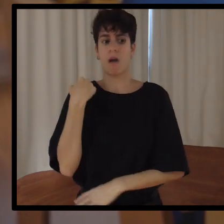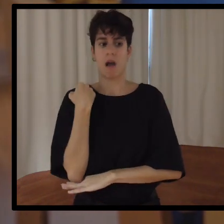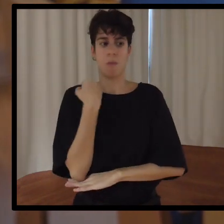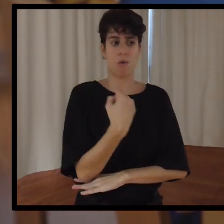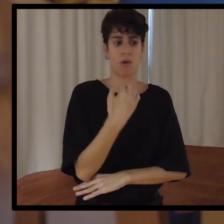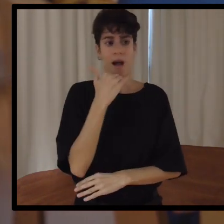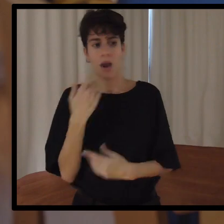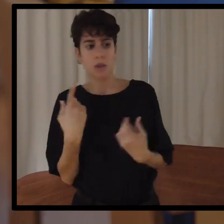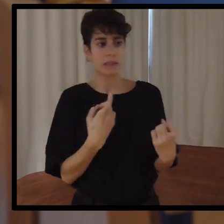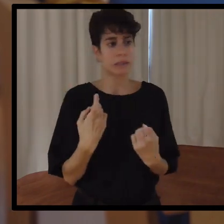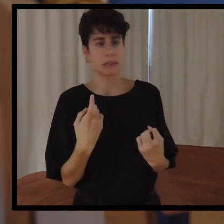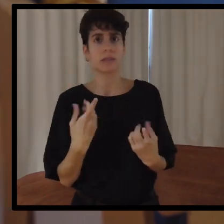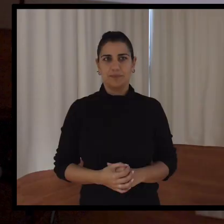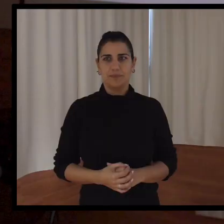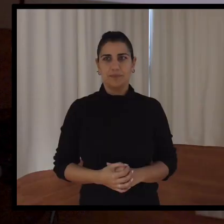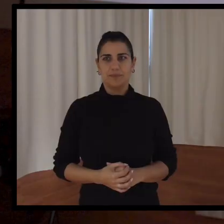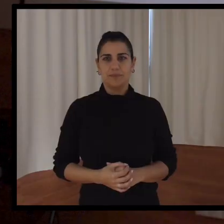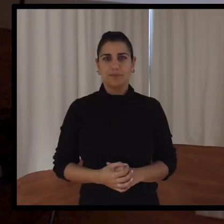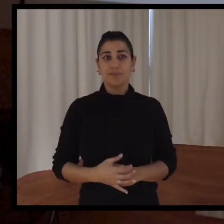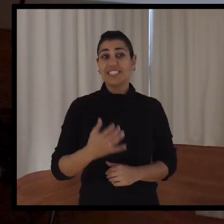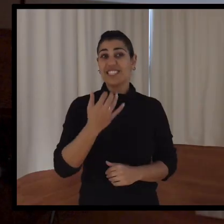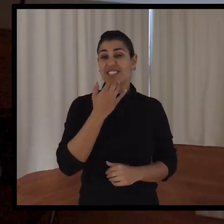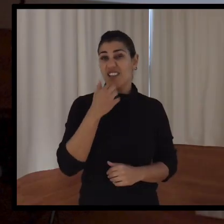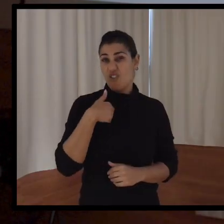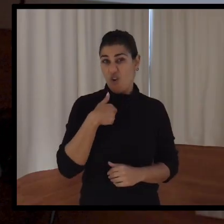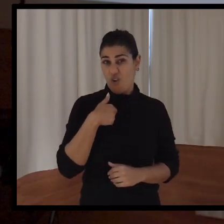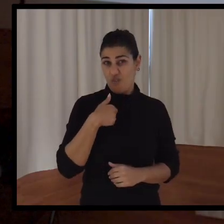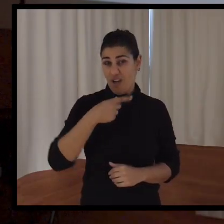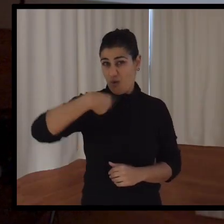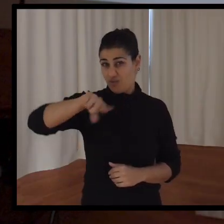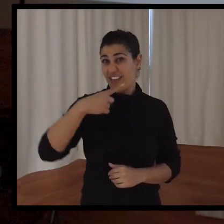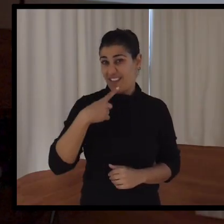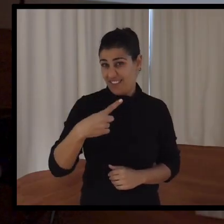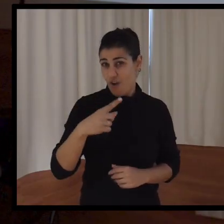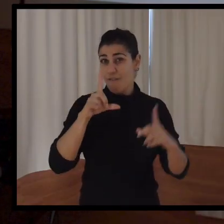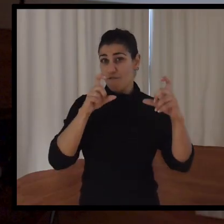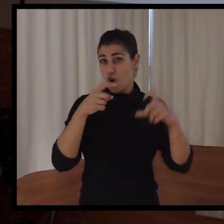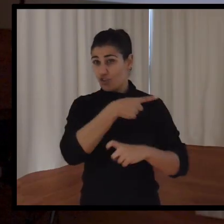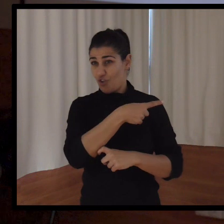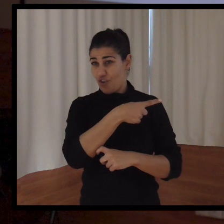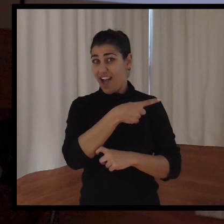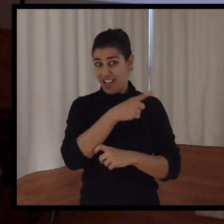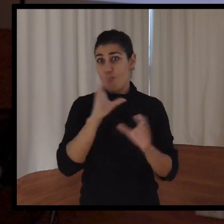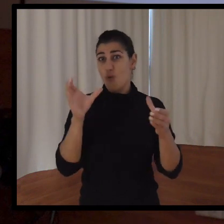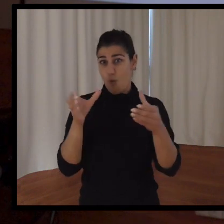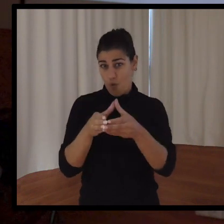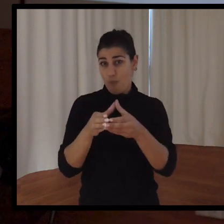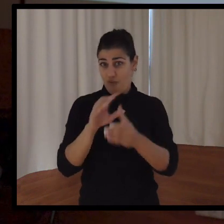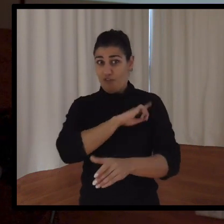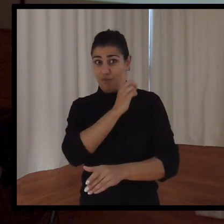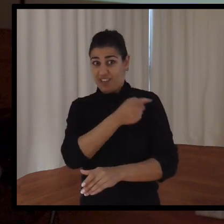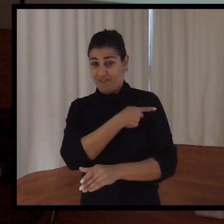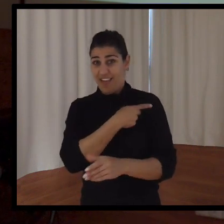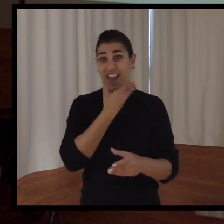está aportándole lo que puede hacerle falta. Y si yo les dijese a ustedes que en la foto que ven, en esa guagua, va la Unión Deportiva de Las Palmas